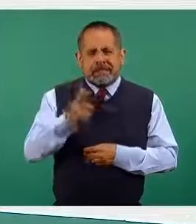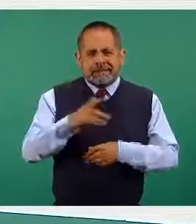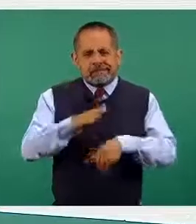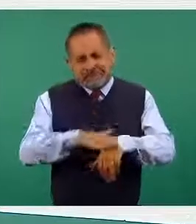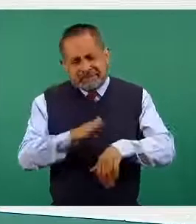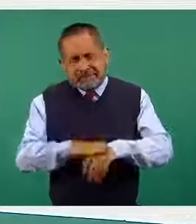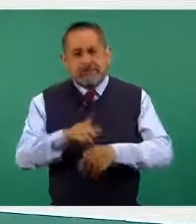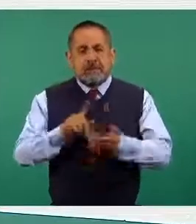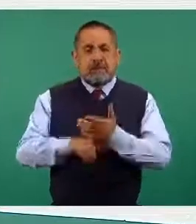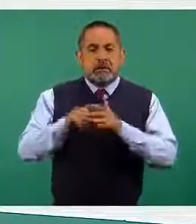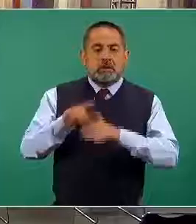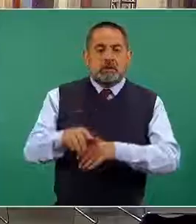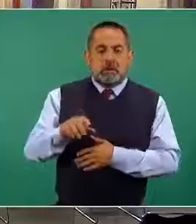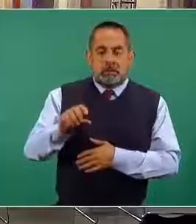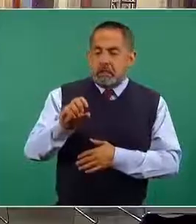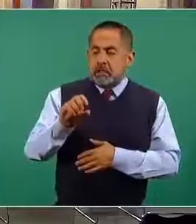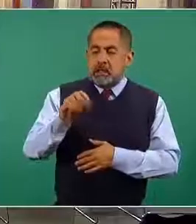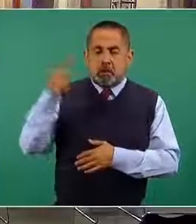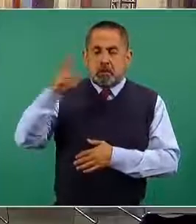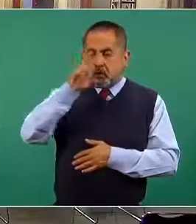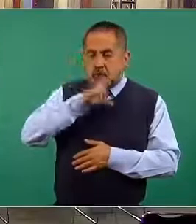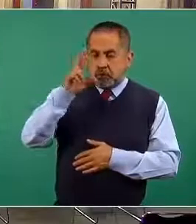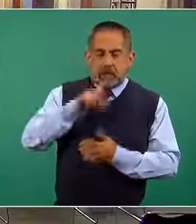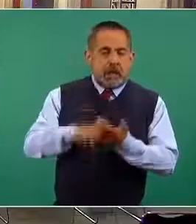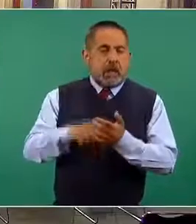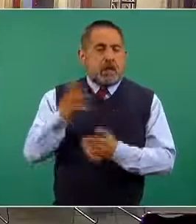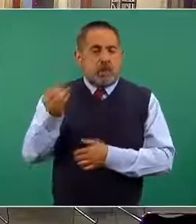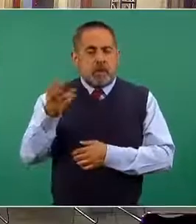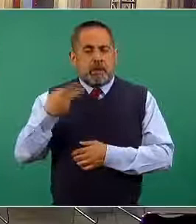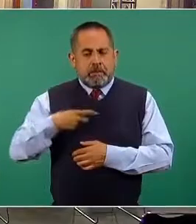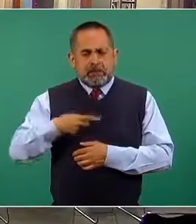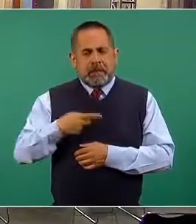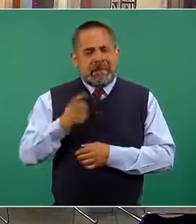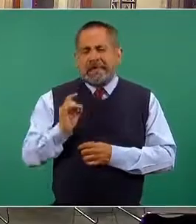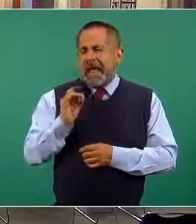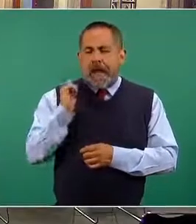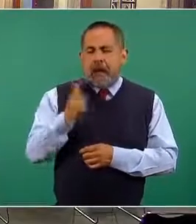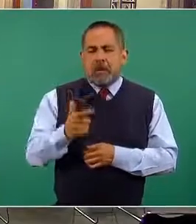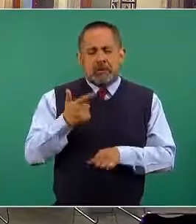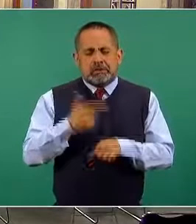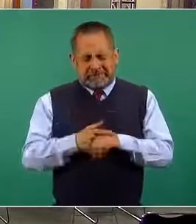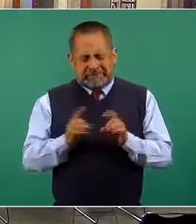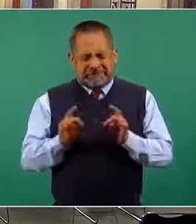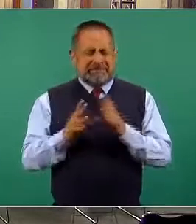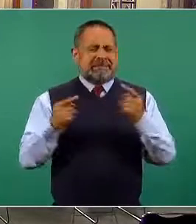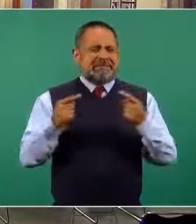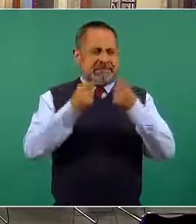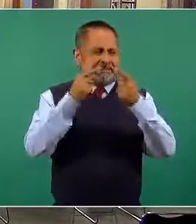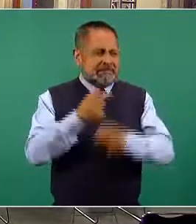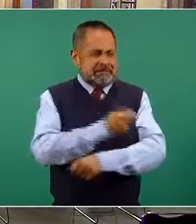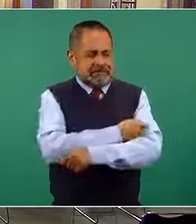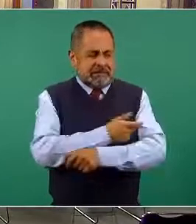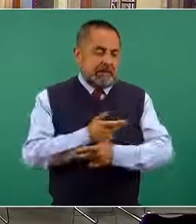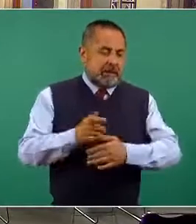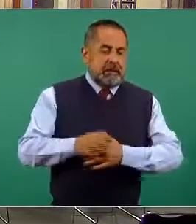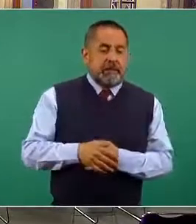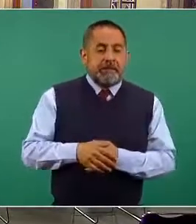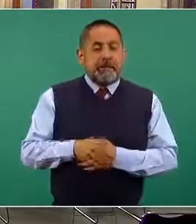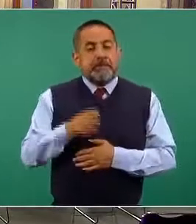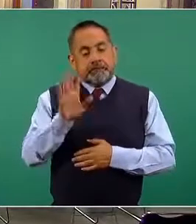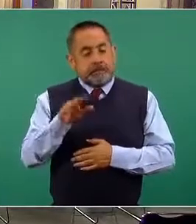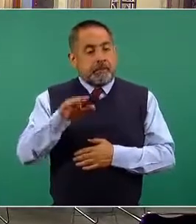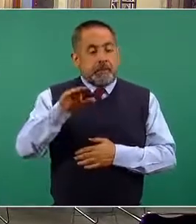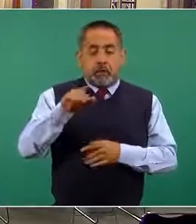ESAVI y sobre Sputnik V, nueve personas. De cualquier forma, de todos estos casos que se han reportado,